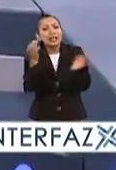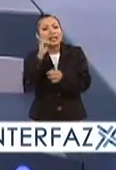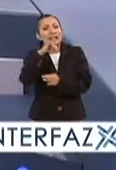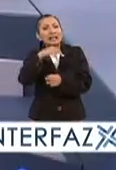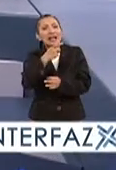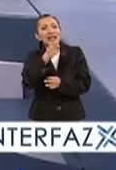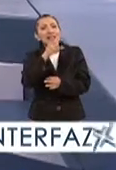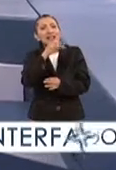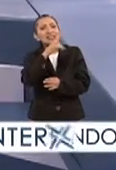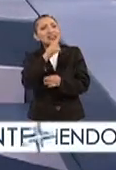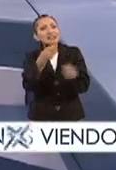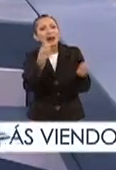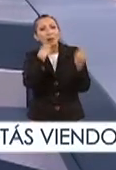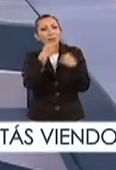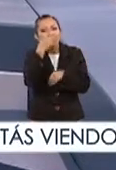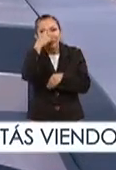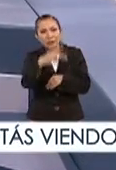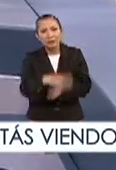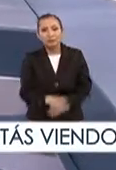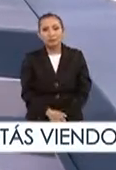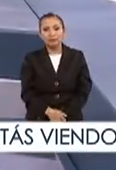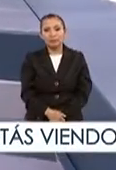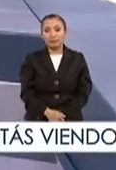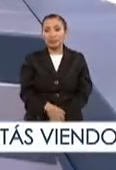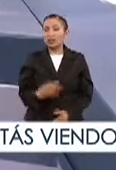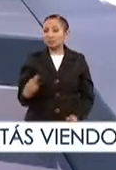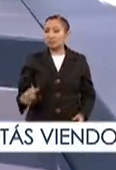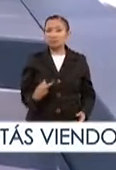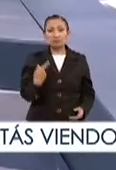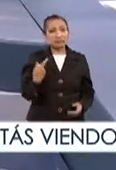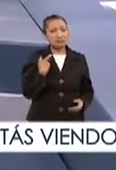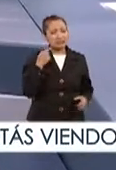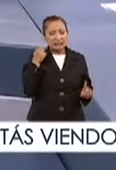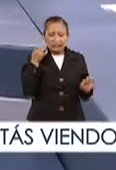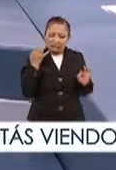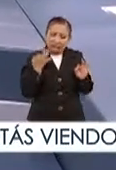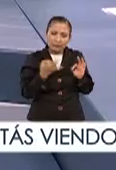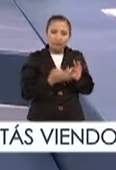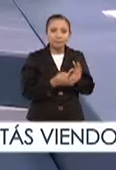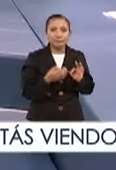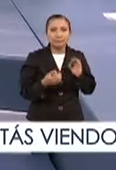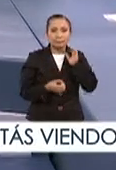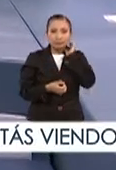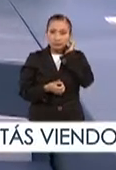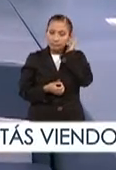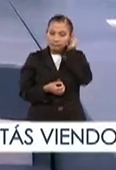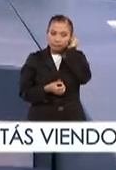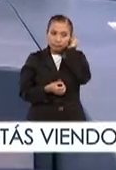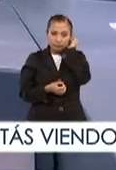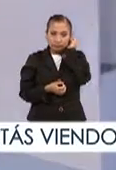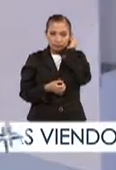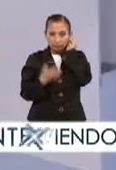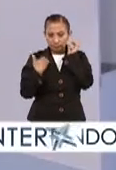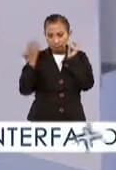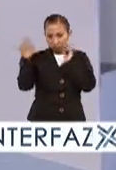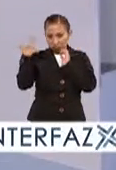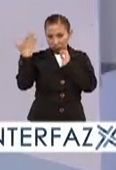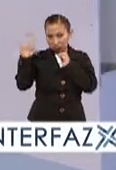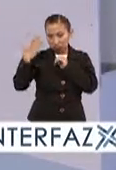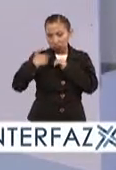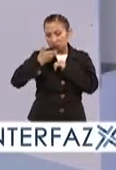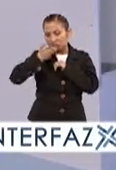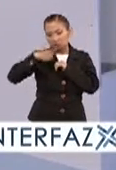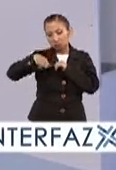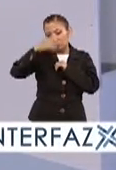ingredientes principales de la comida mexicana? La pregunta que haces es muy pertinente. De manera tradicional o